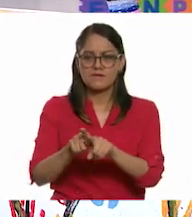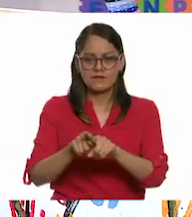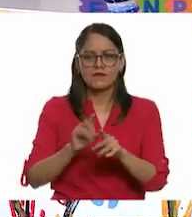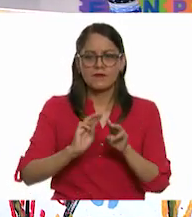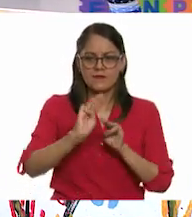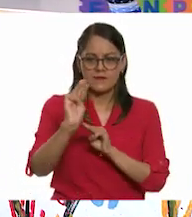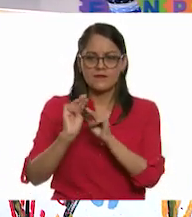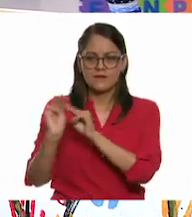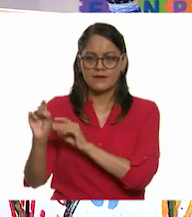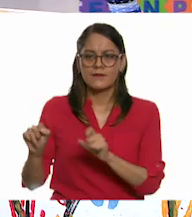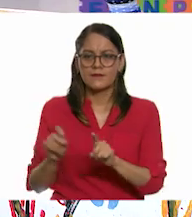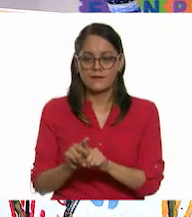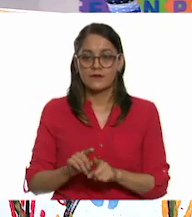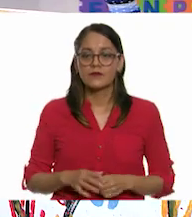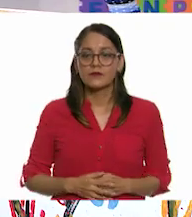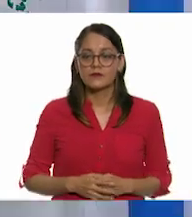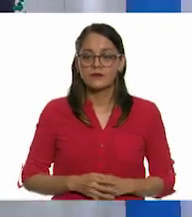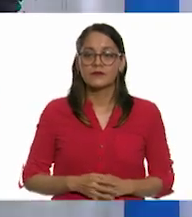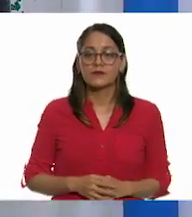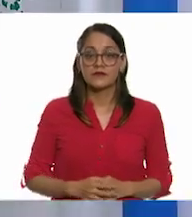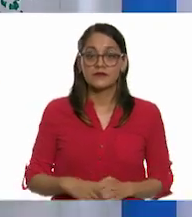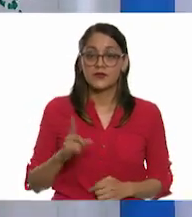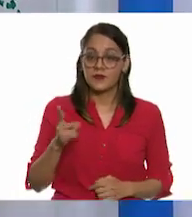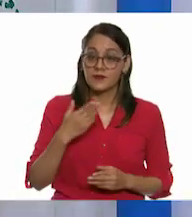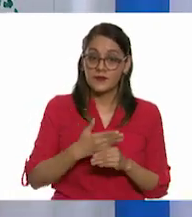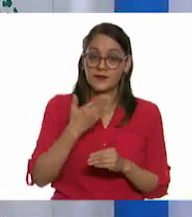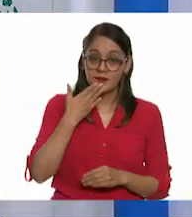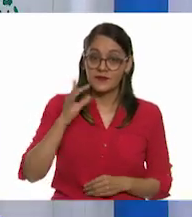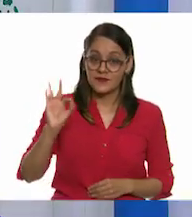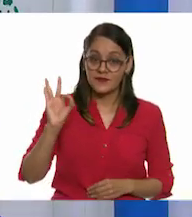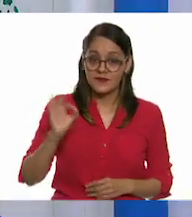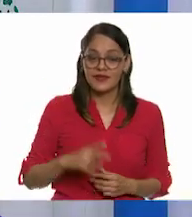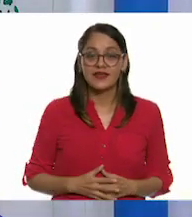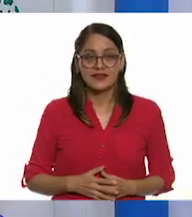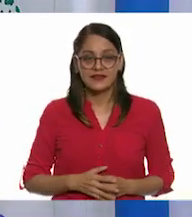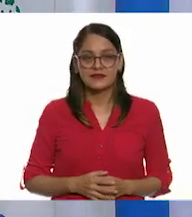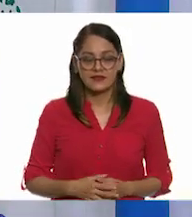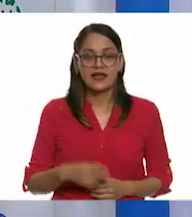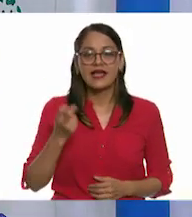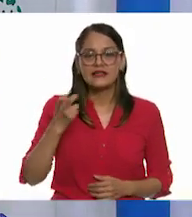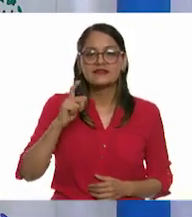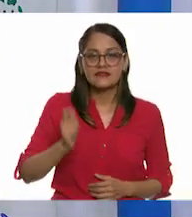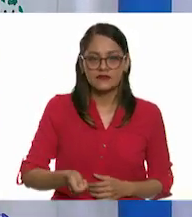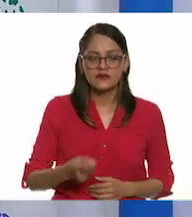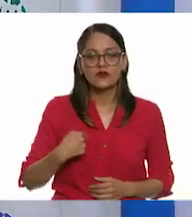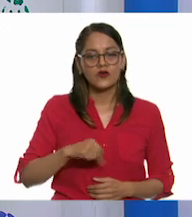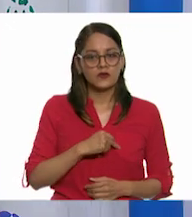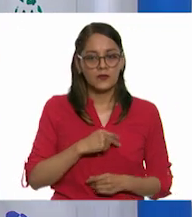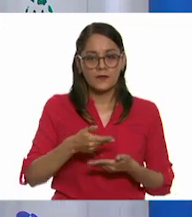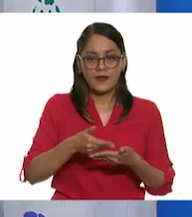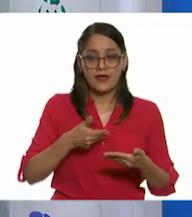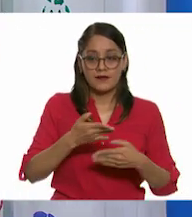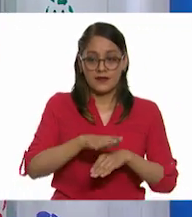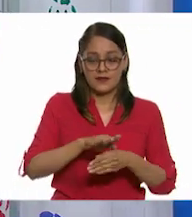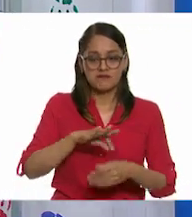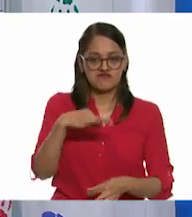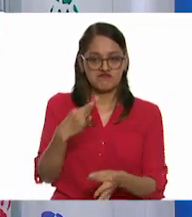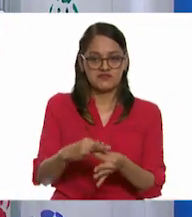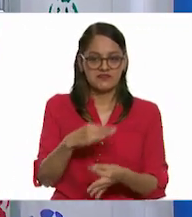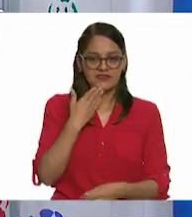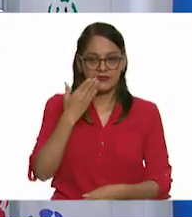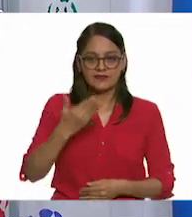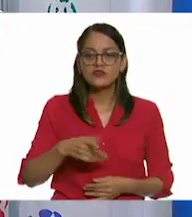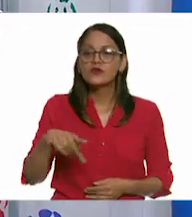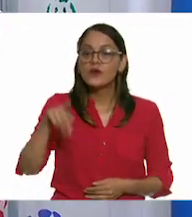medida. Exacto. Muy bien, maestro Lalo, ya también lo tienes. Sí. Entonces, eso quiere decir que cumplimos con el desafío, Oscar. Muy bien.